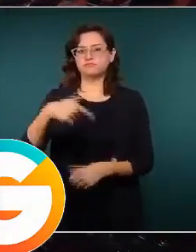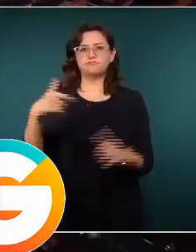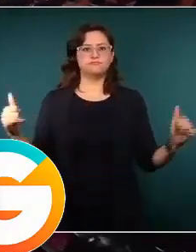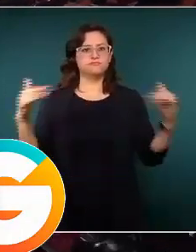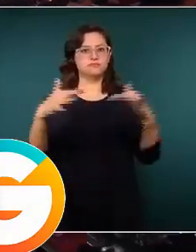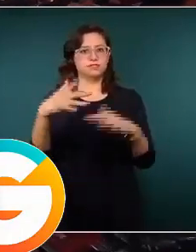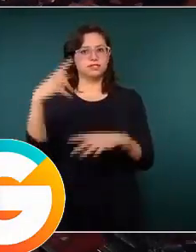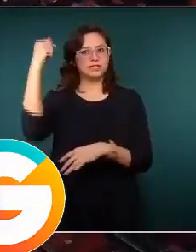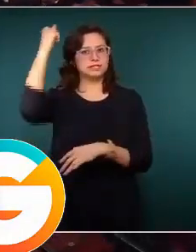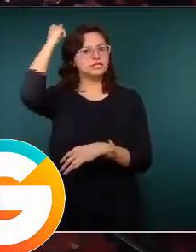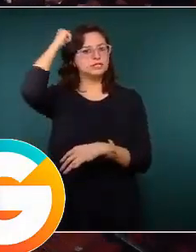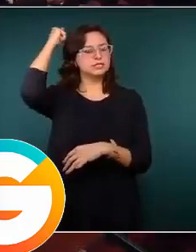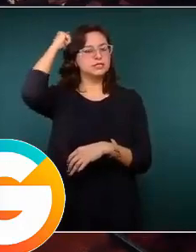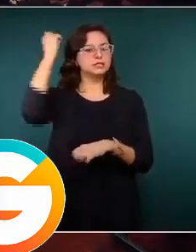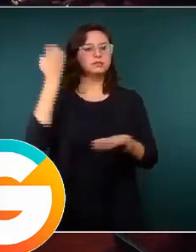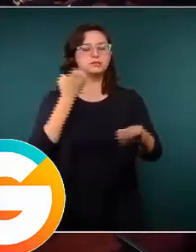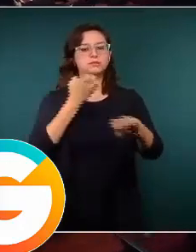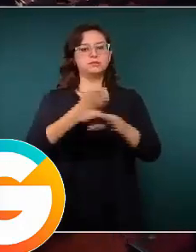en el Estado de México.